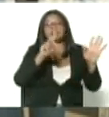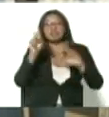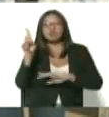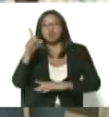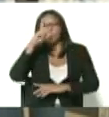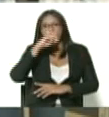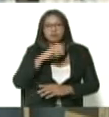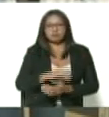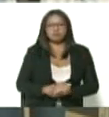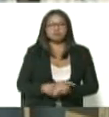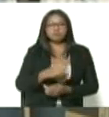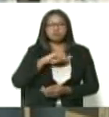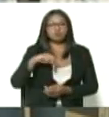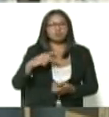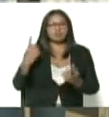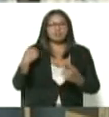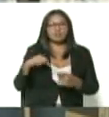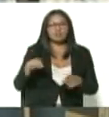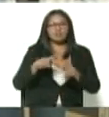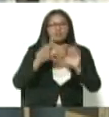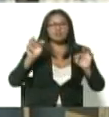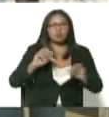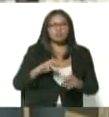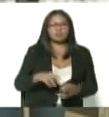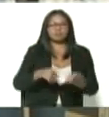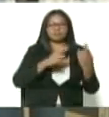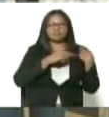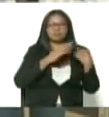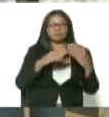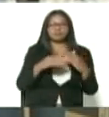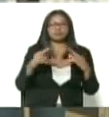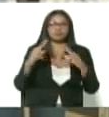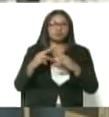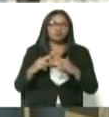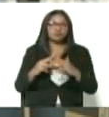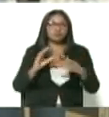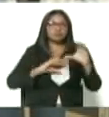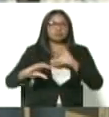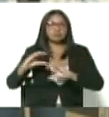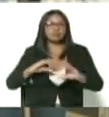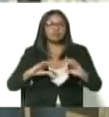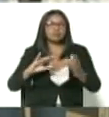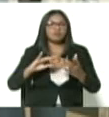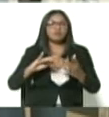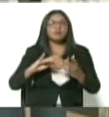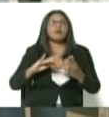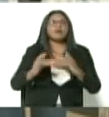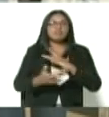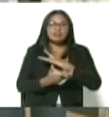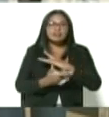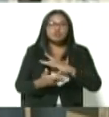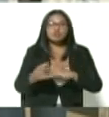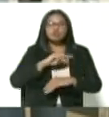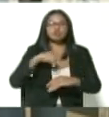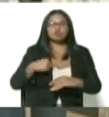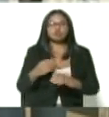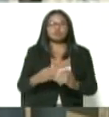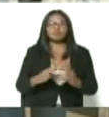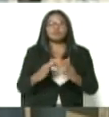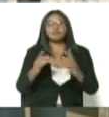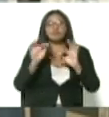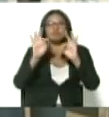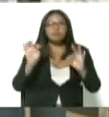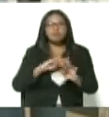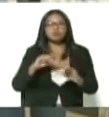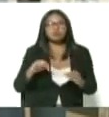donde contamos con un excelente personal con conocimiento científico técnico de la mano de nuestras autoridades nos